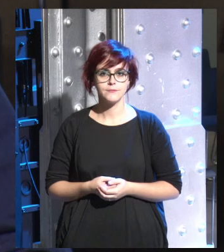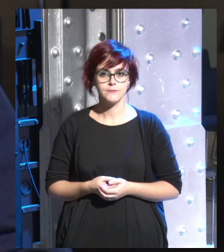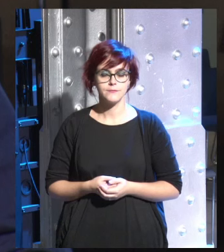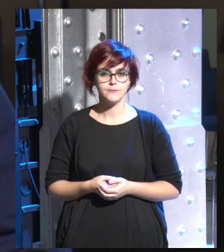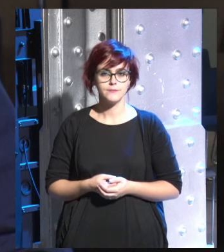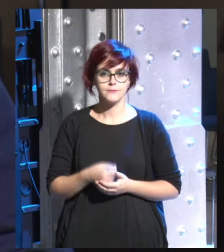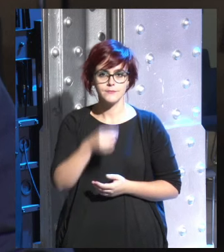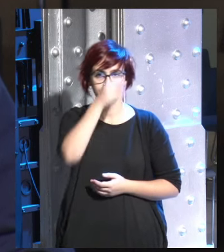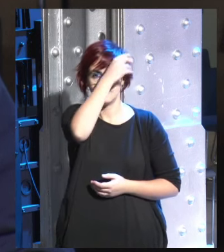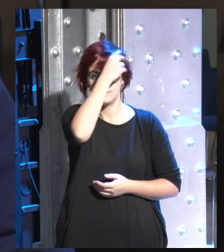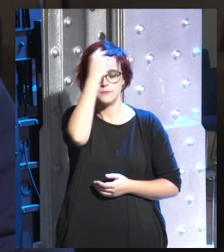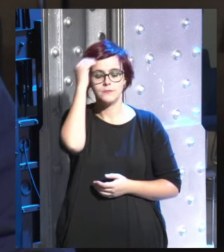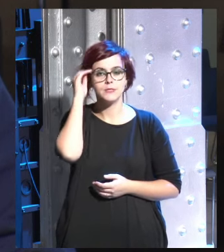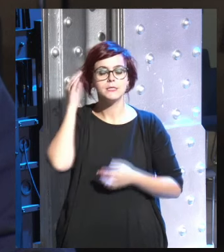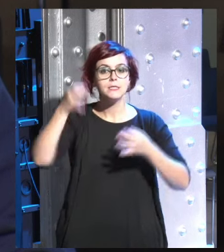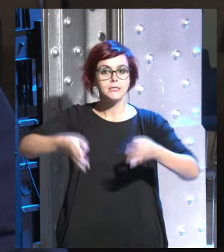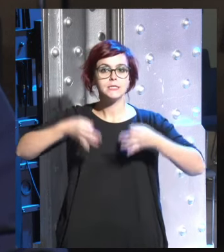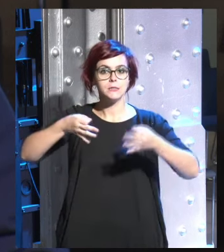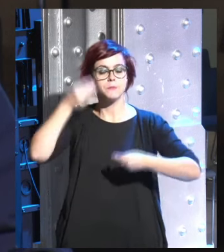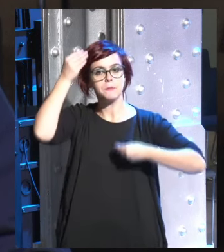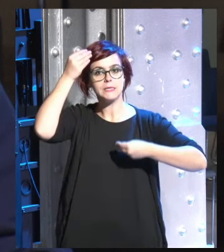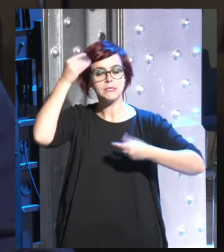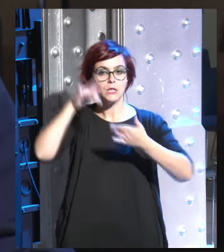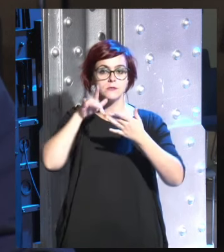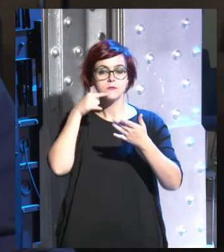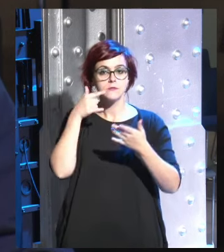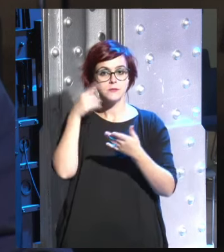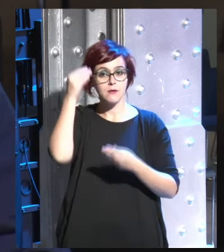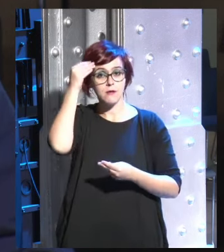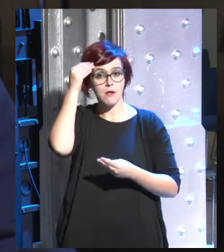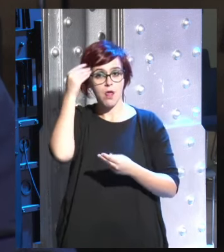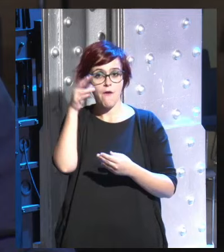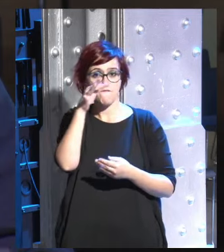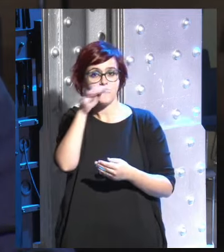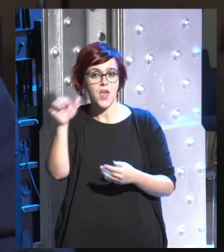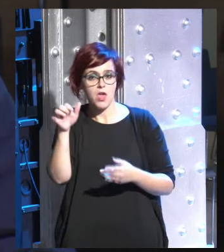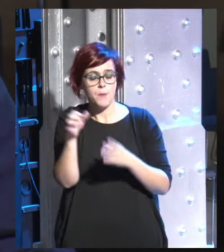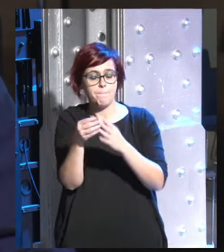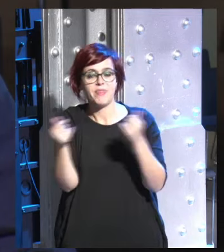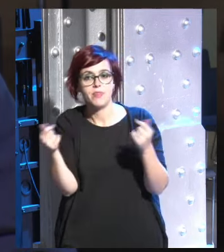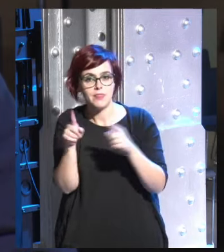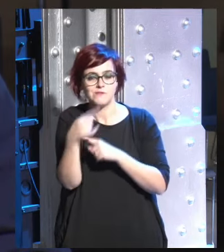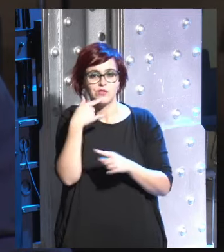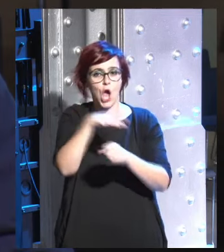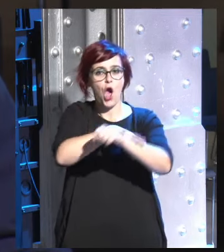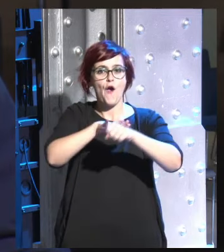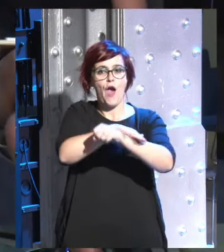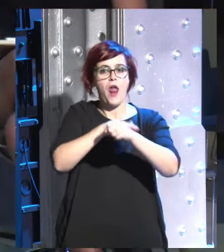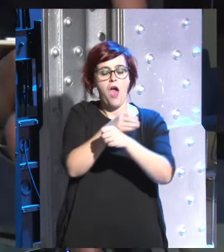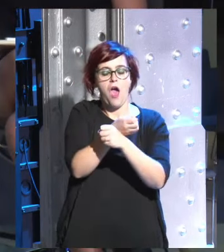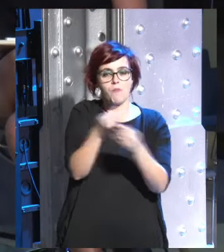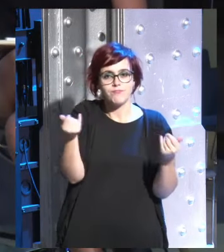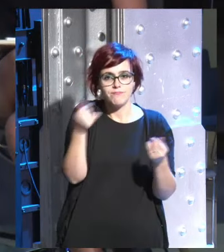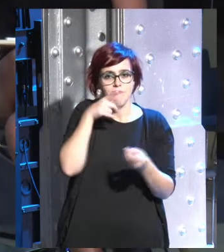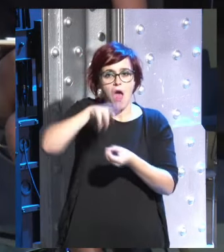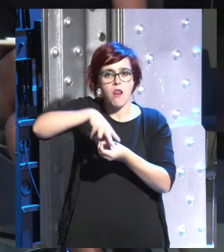siempre se ha creído que si perdías tus creencias el resultado iba a ser anarquía pero